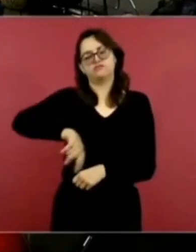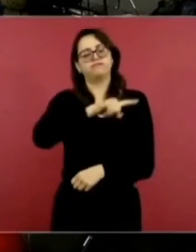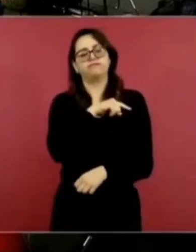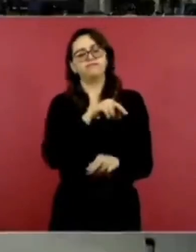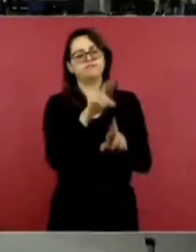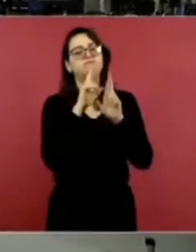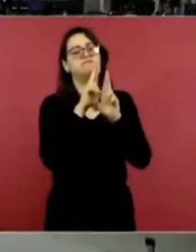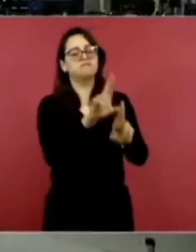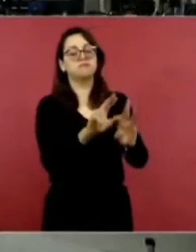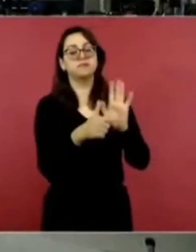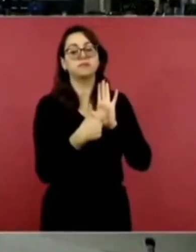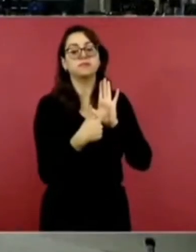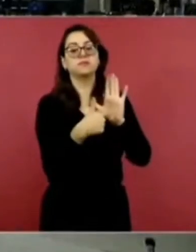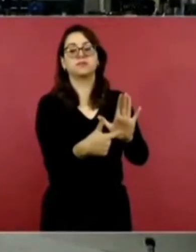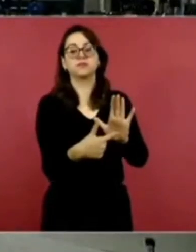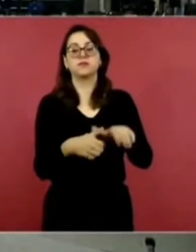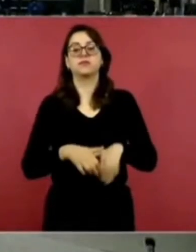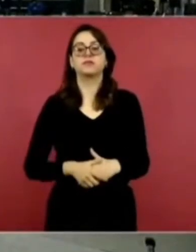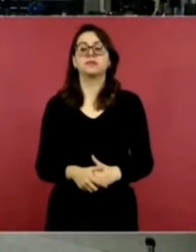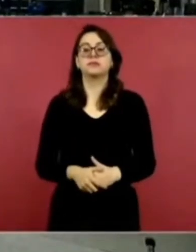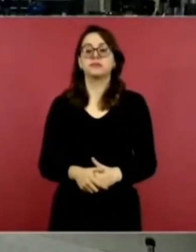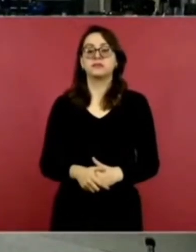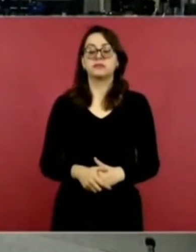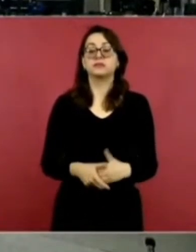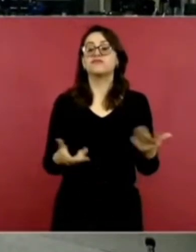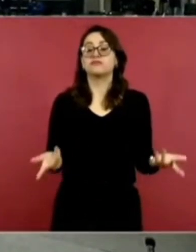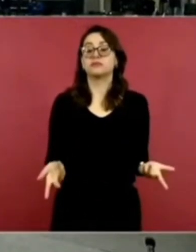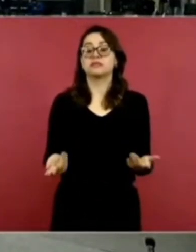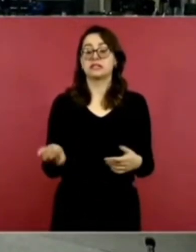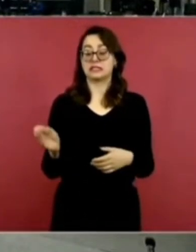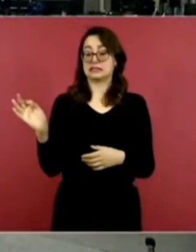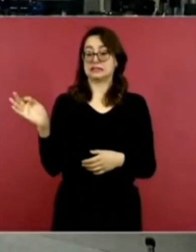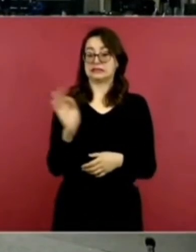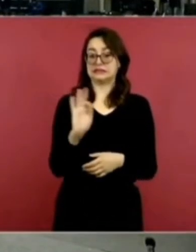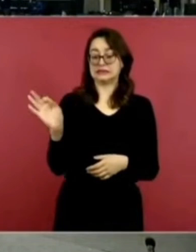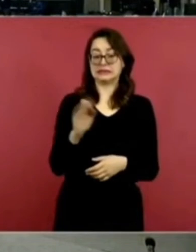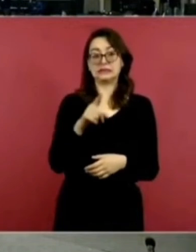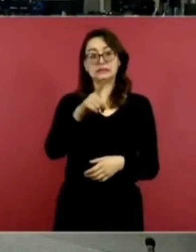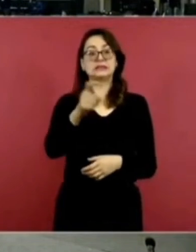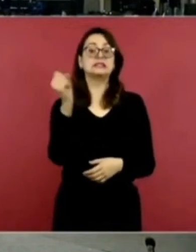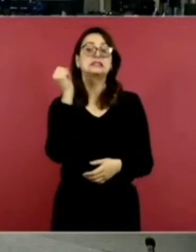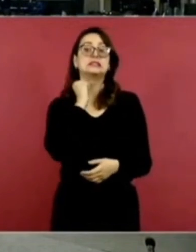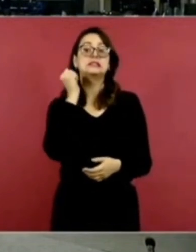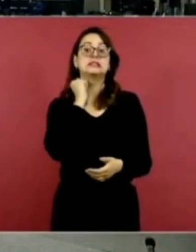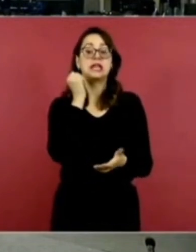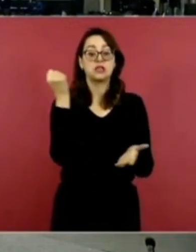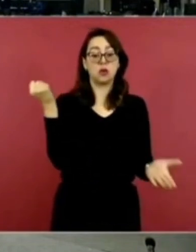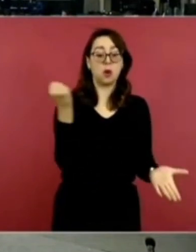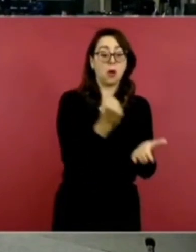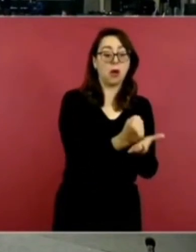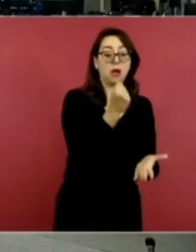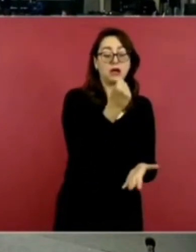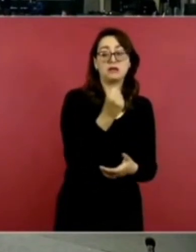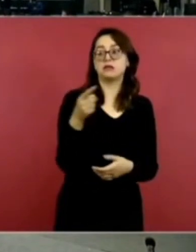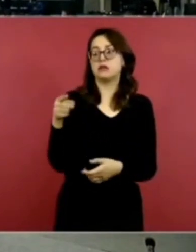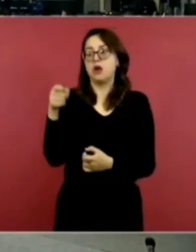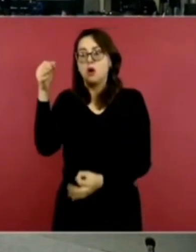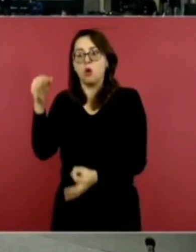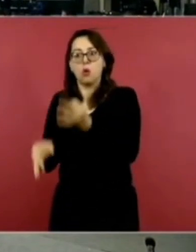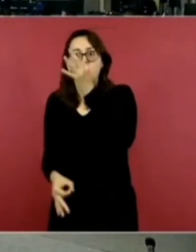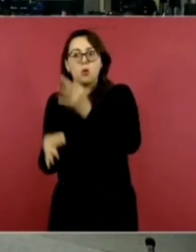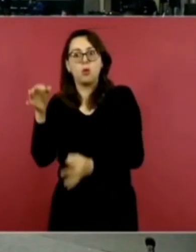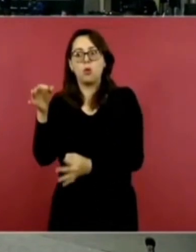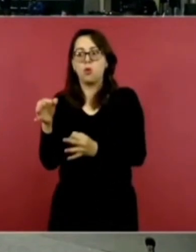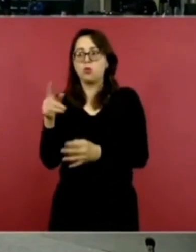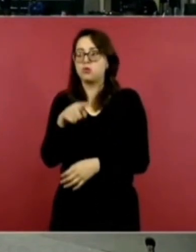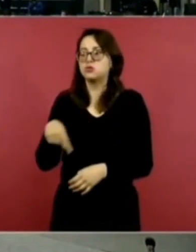En caso de que si avanza en el Senado tal cual y continúan las protestas, pudiera paralizar en este caso el sistema judicial en el